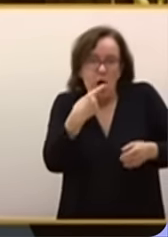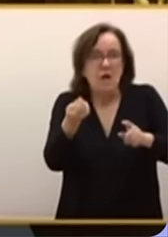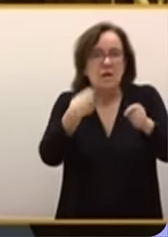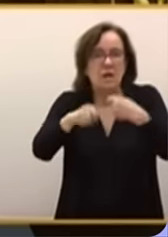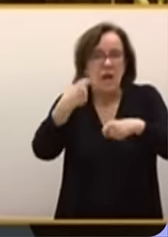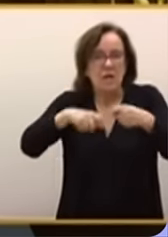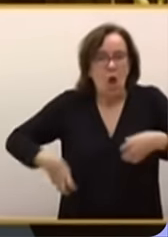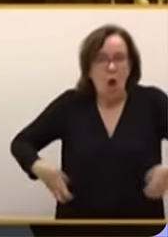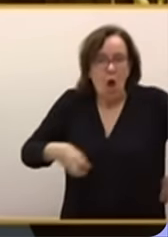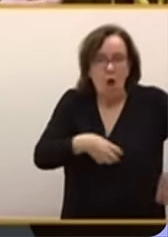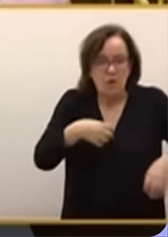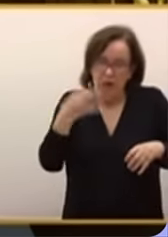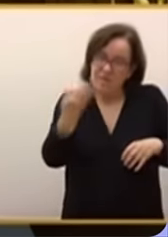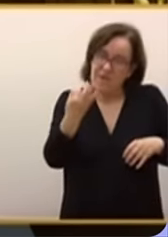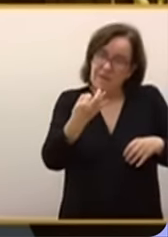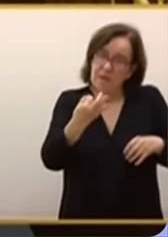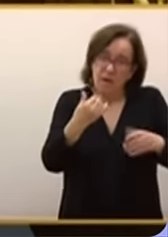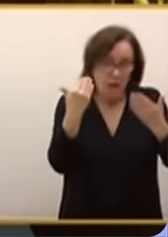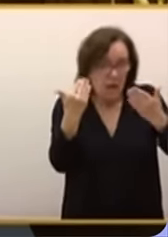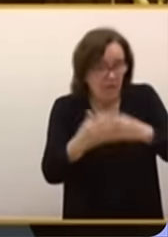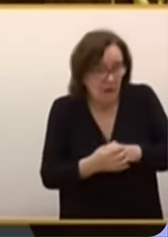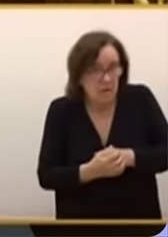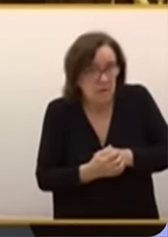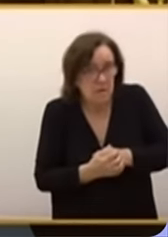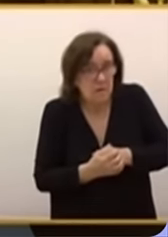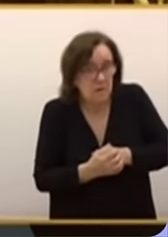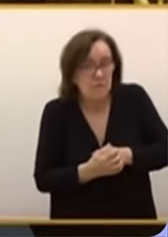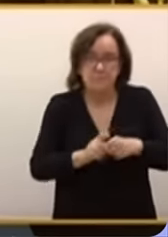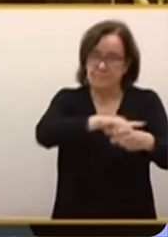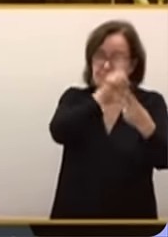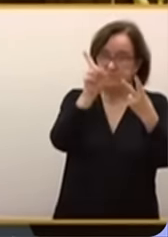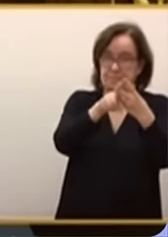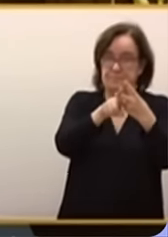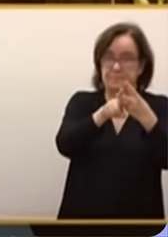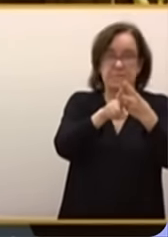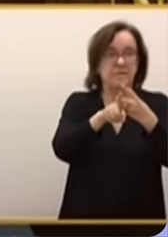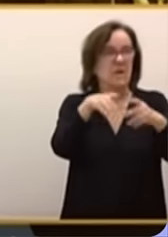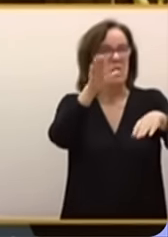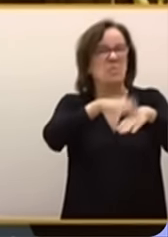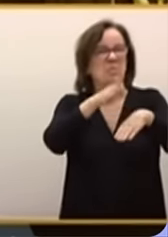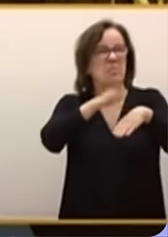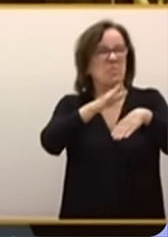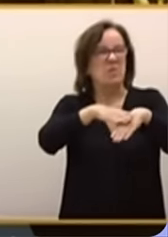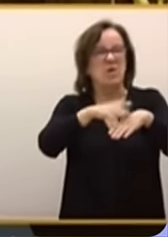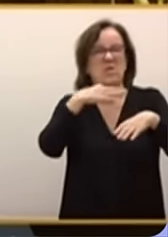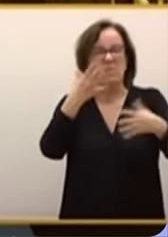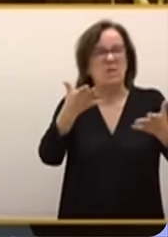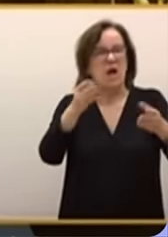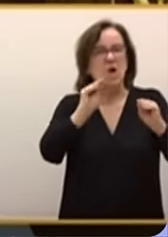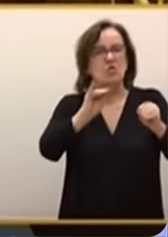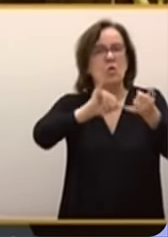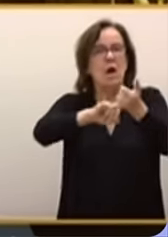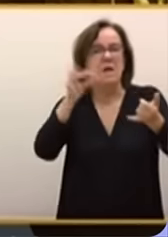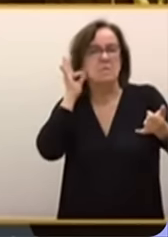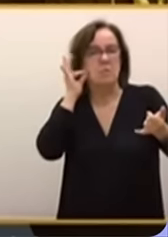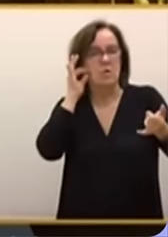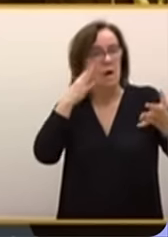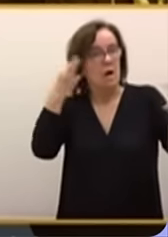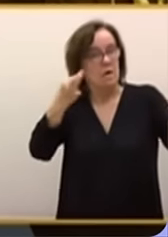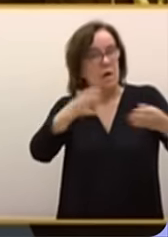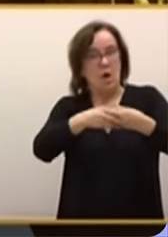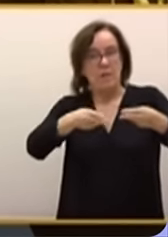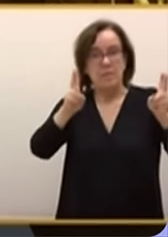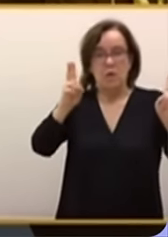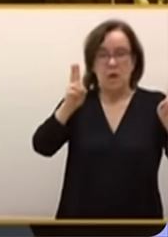órganos? ¿Debería haberle dado las gracias? Siguiente pregunta. ¿Por qué referirse a su esposa pone en riesgo la